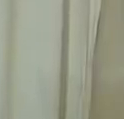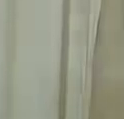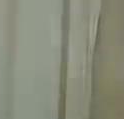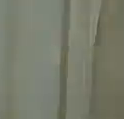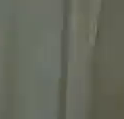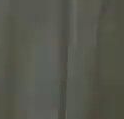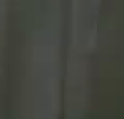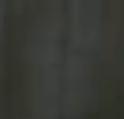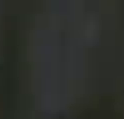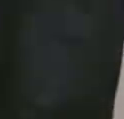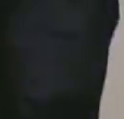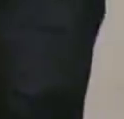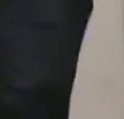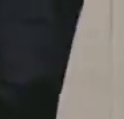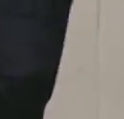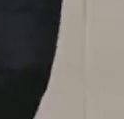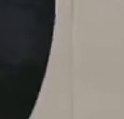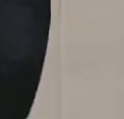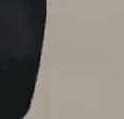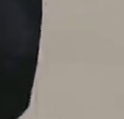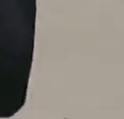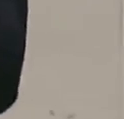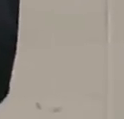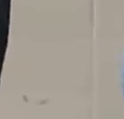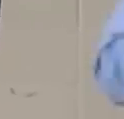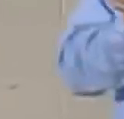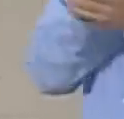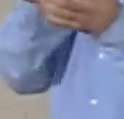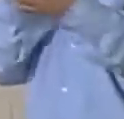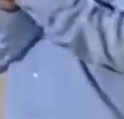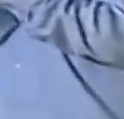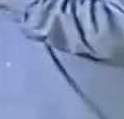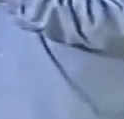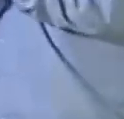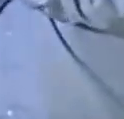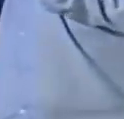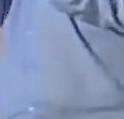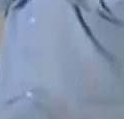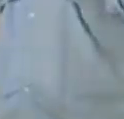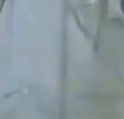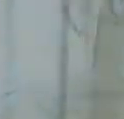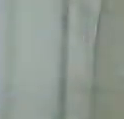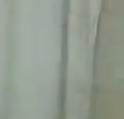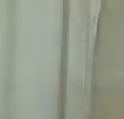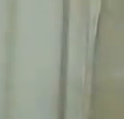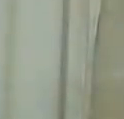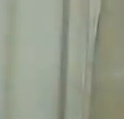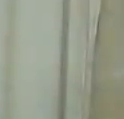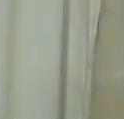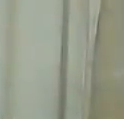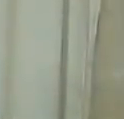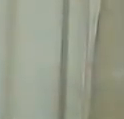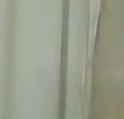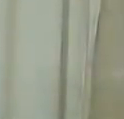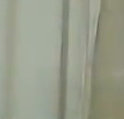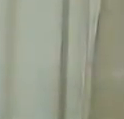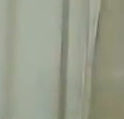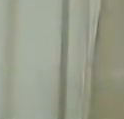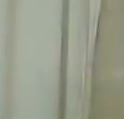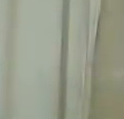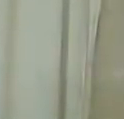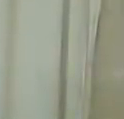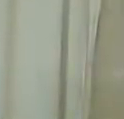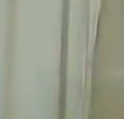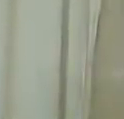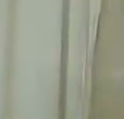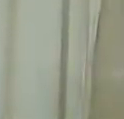manos del poder popular en manos de la clase trabajadora y también de los consejos productivos de trabajadores se